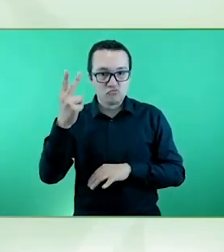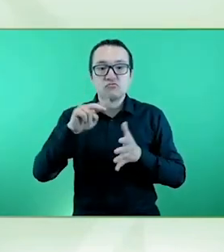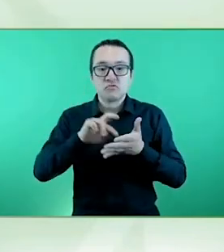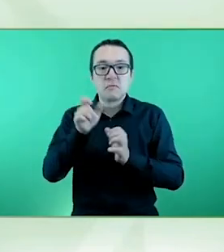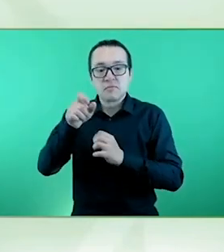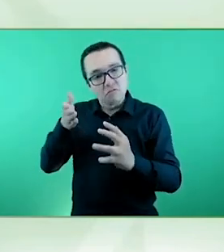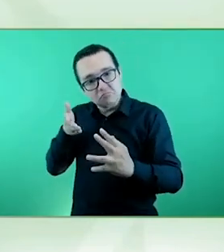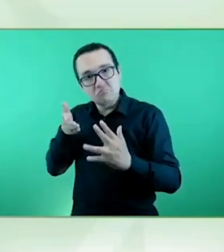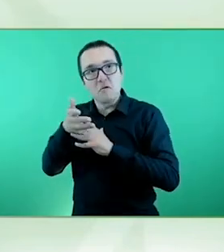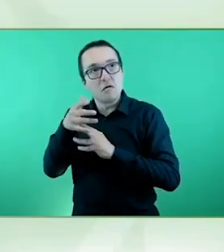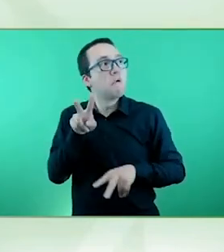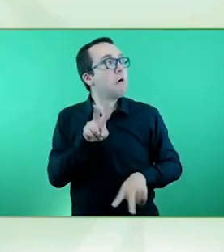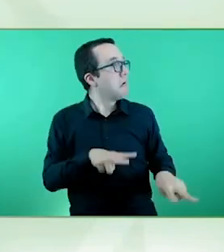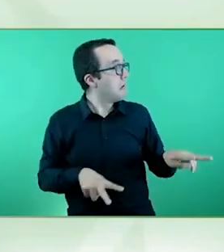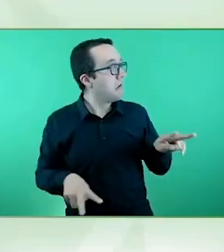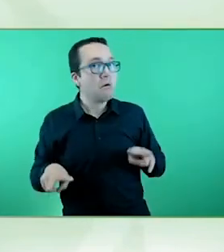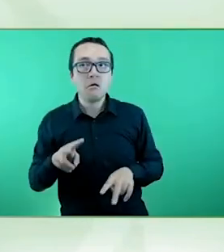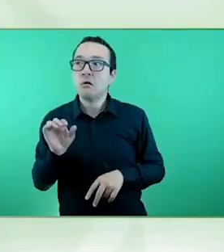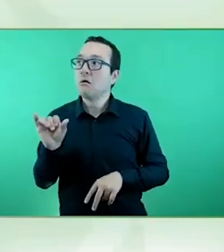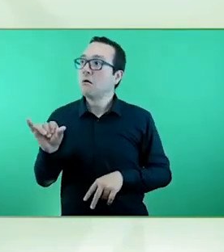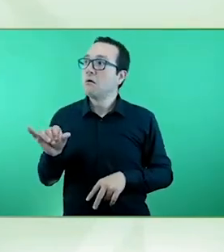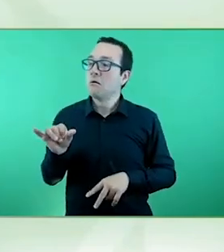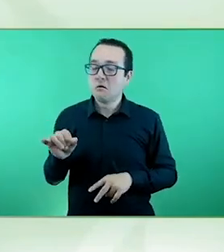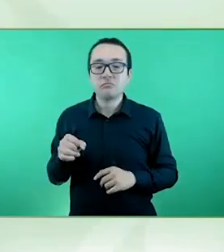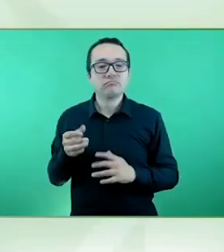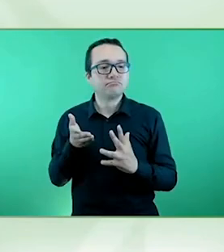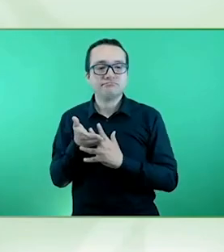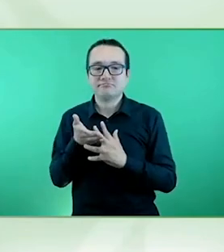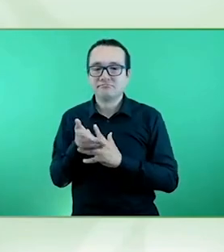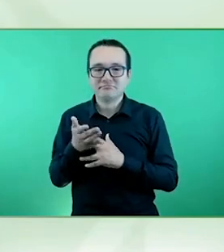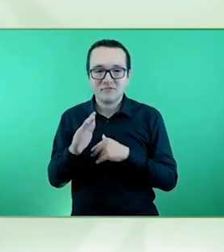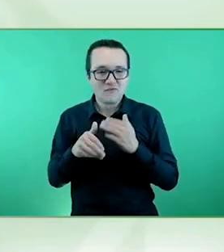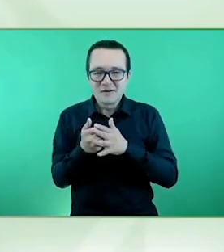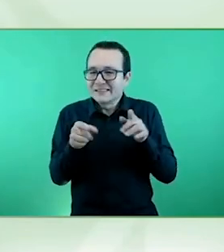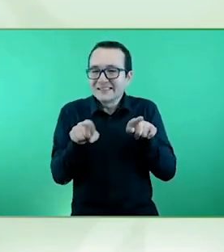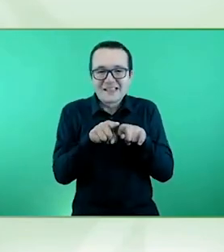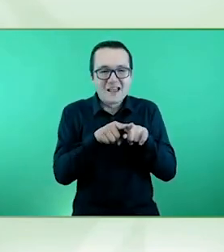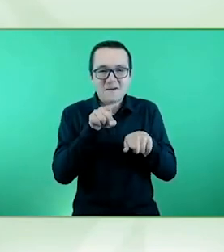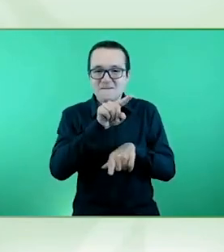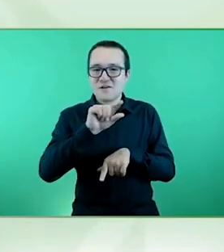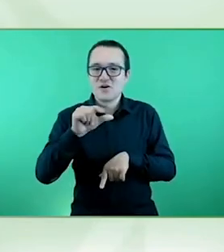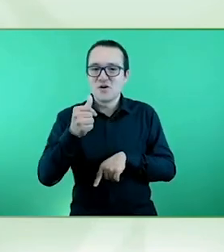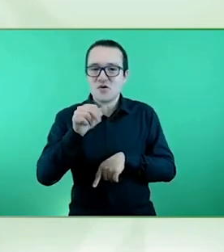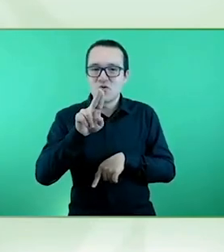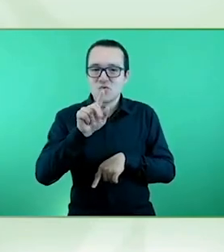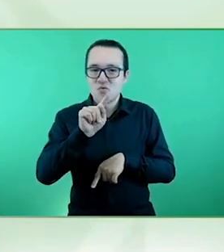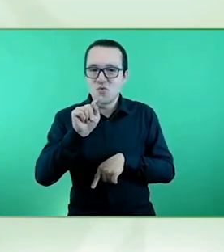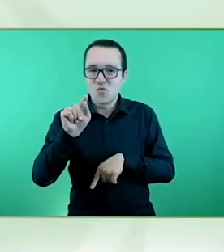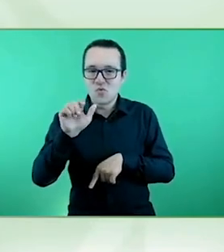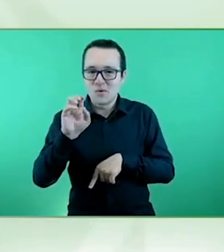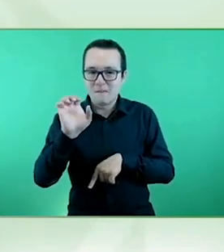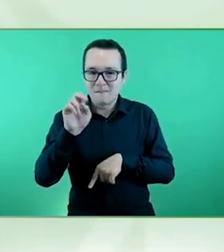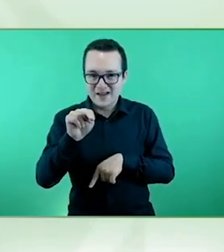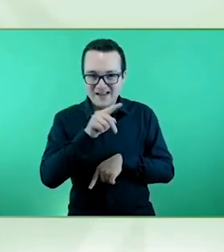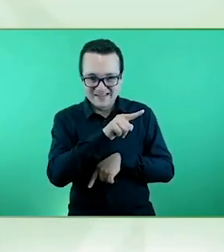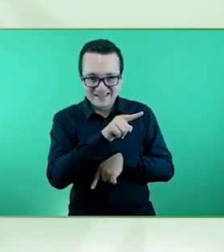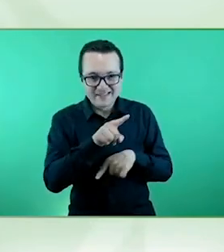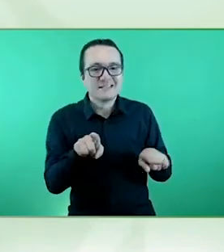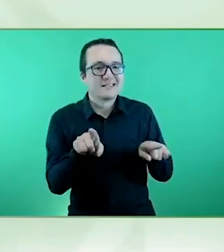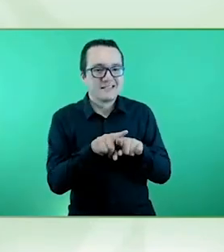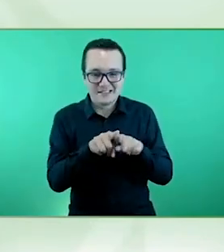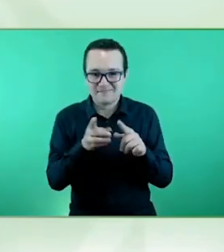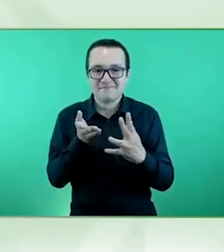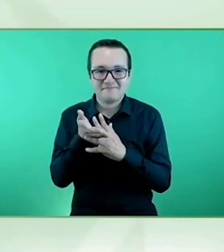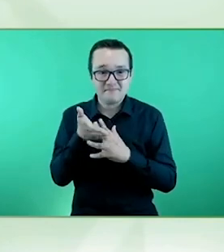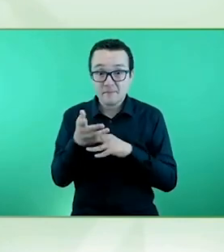accesible, como ha presentado el Instituto Guzmán. Nosotros hablamos de accesibilidad para todas las personas, no solo las personas que